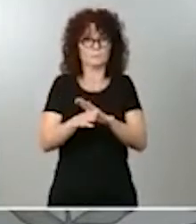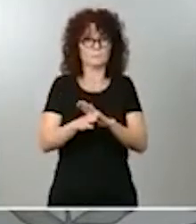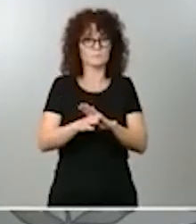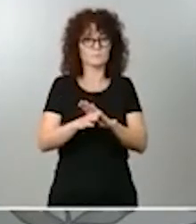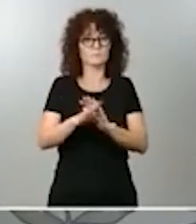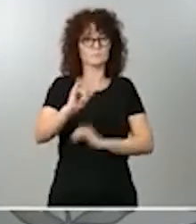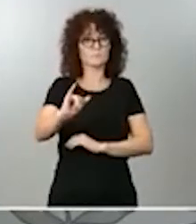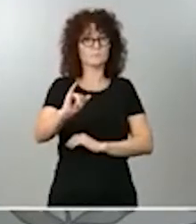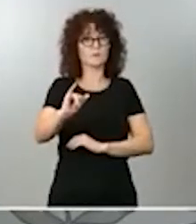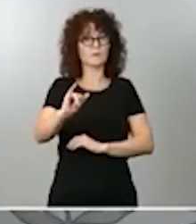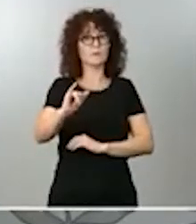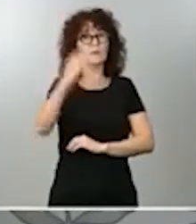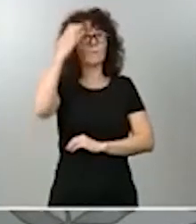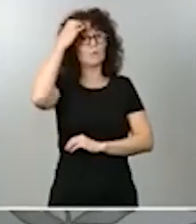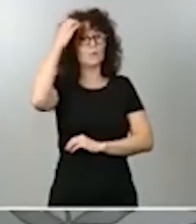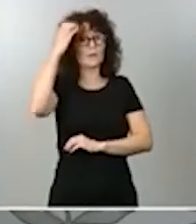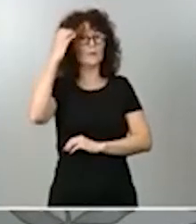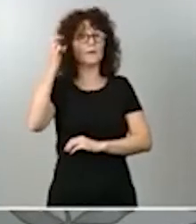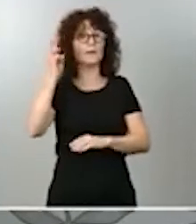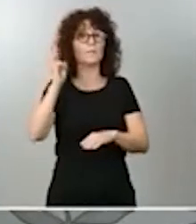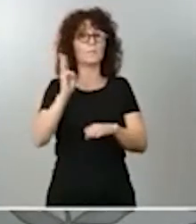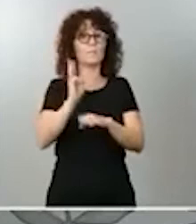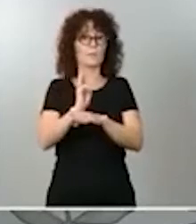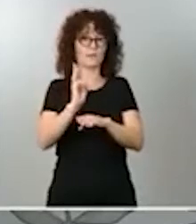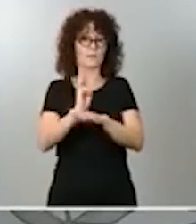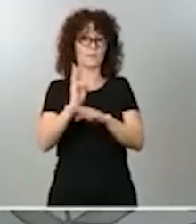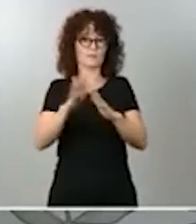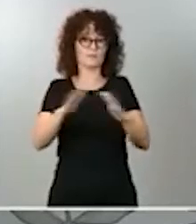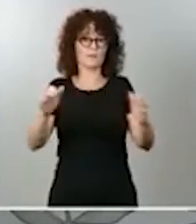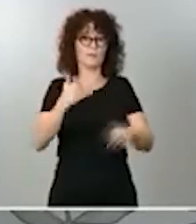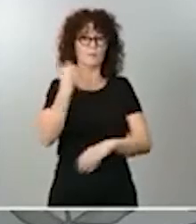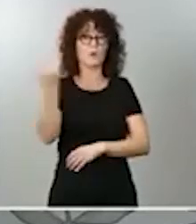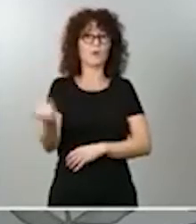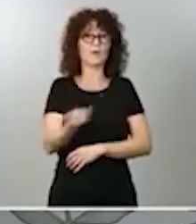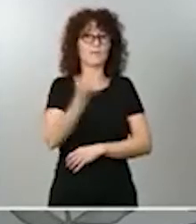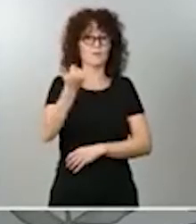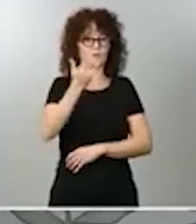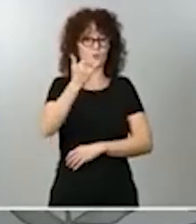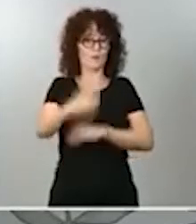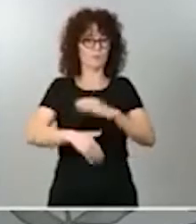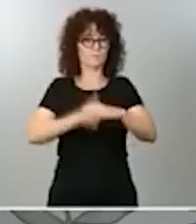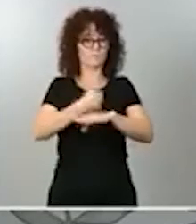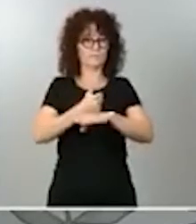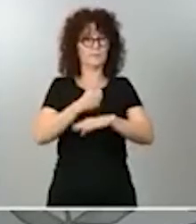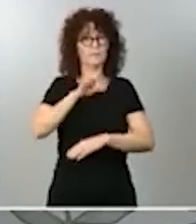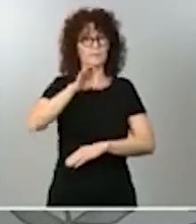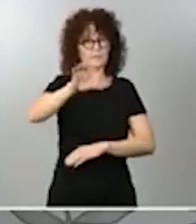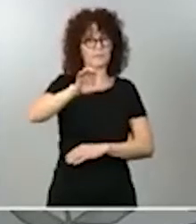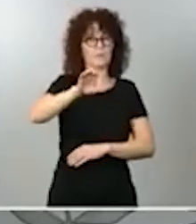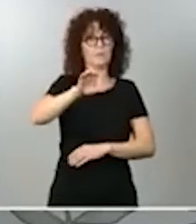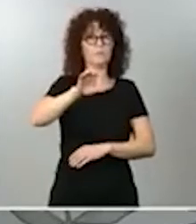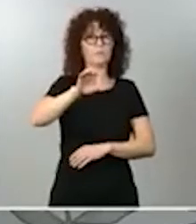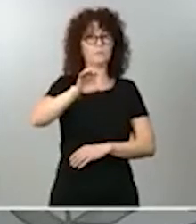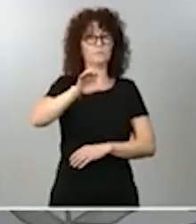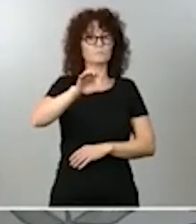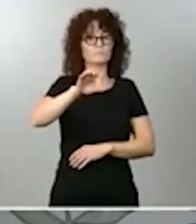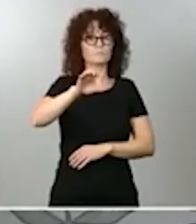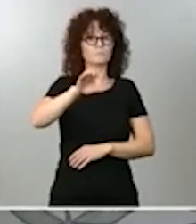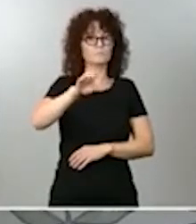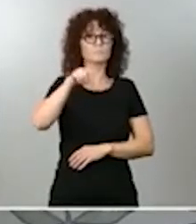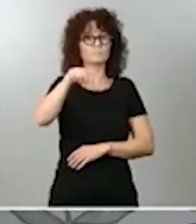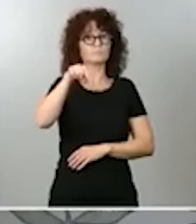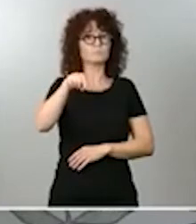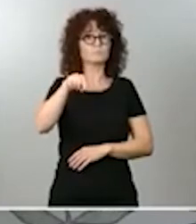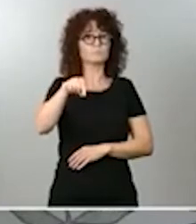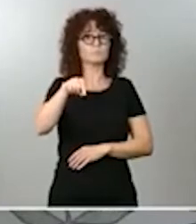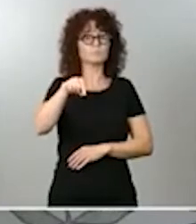parlamentaria como jefatura del Estado, como fórmula para ejercer la jefatura del Estado, ha sido el elemento que ha defendido